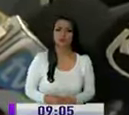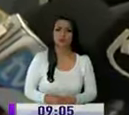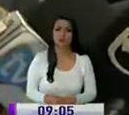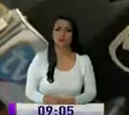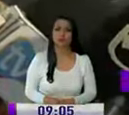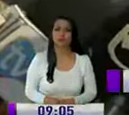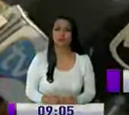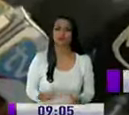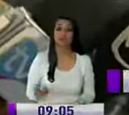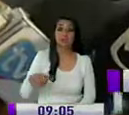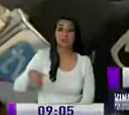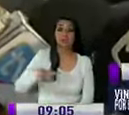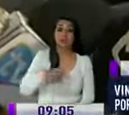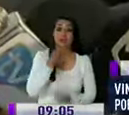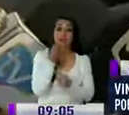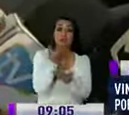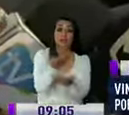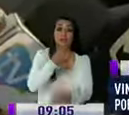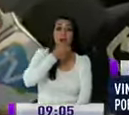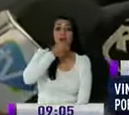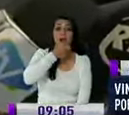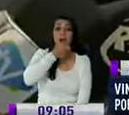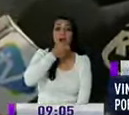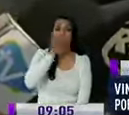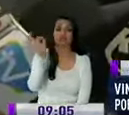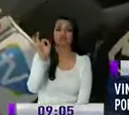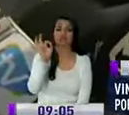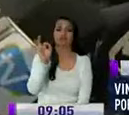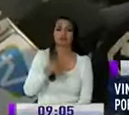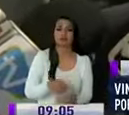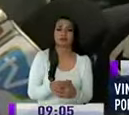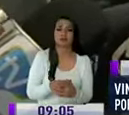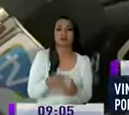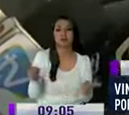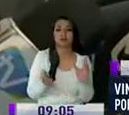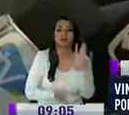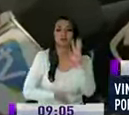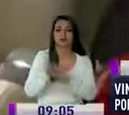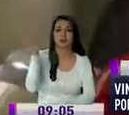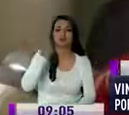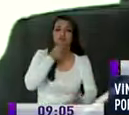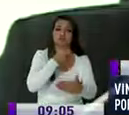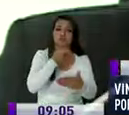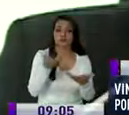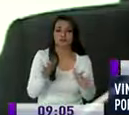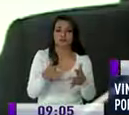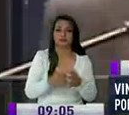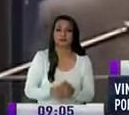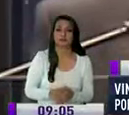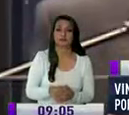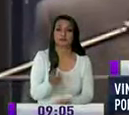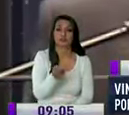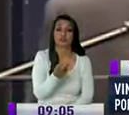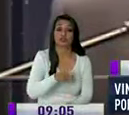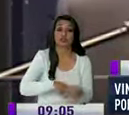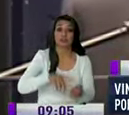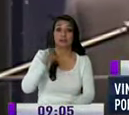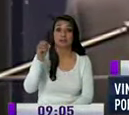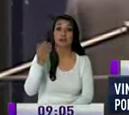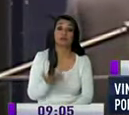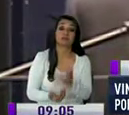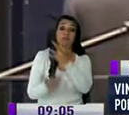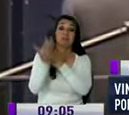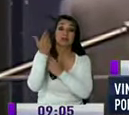Ellos no van a dar declaraciones van a retirarse y no van a dar declaraciones Los hermanos Alvarado ocuparon las